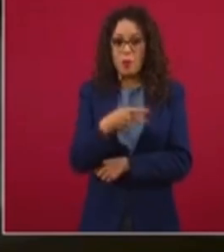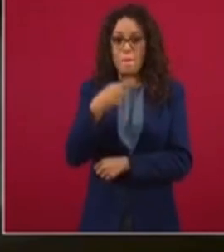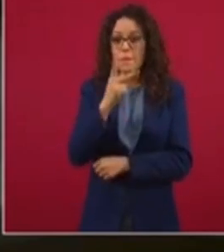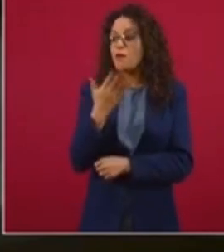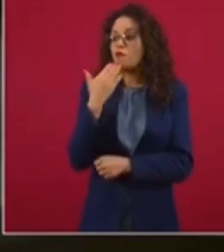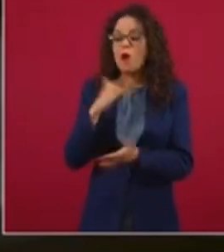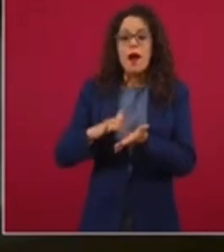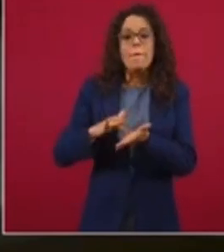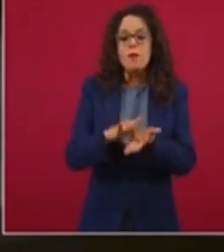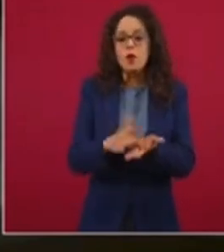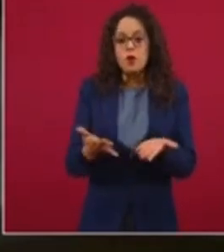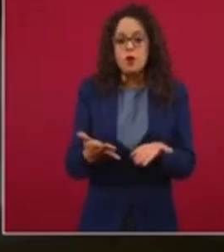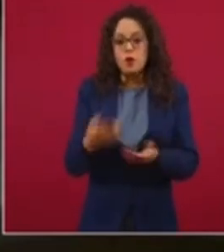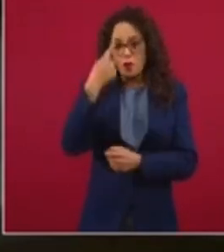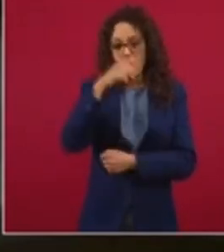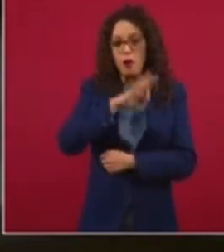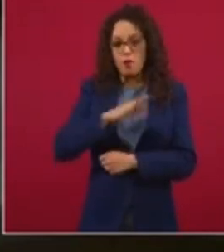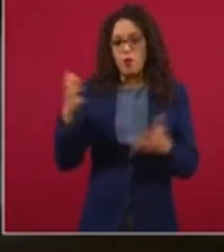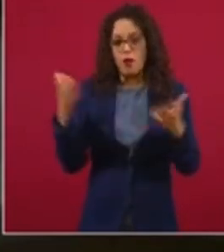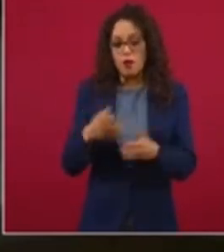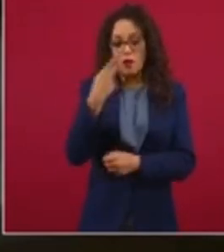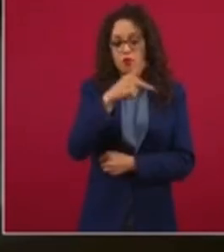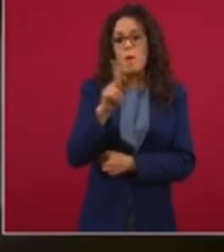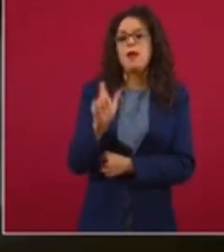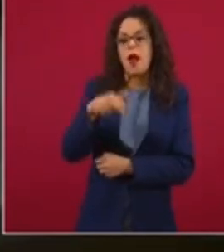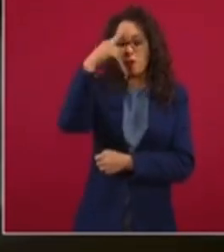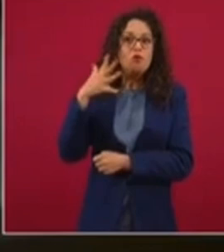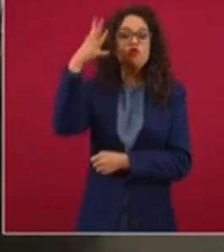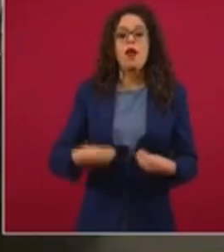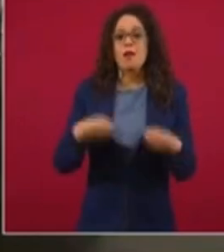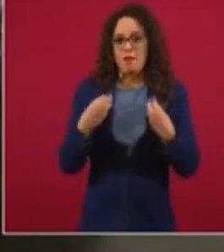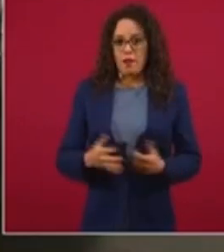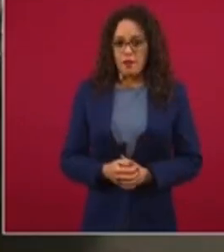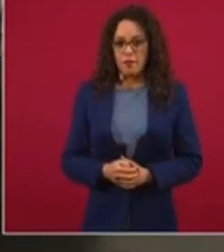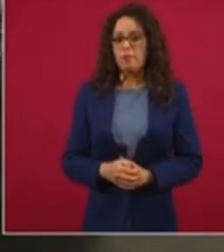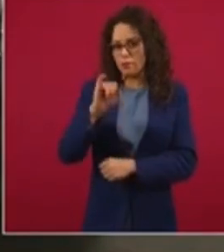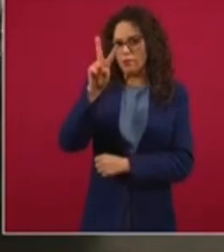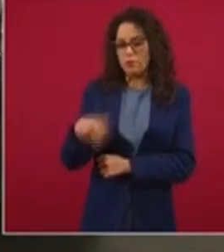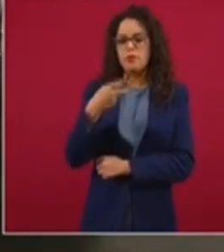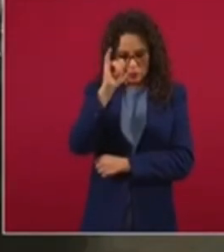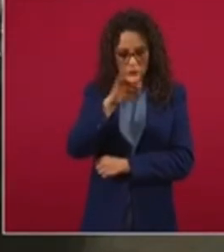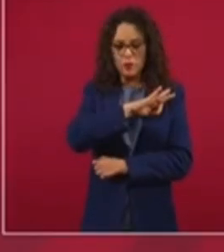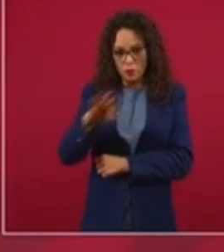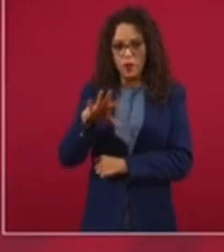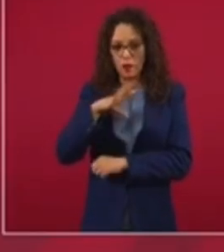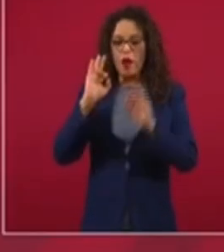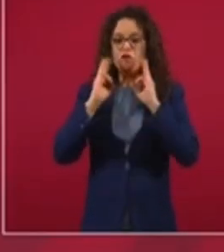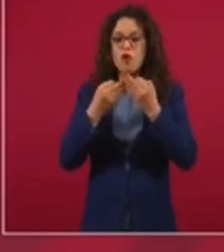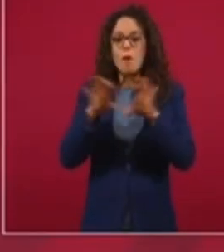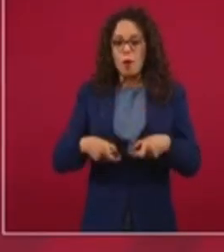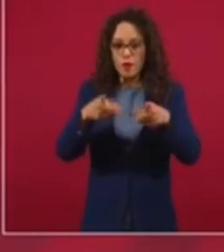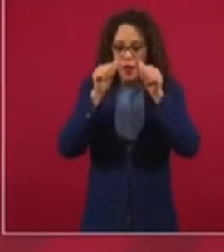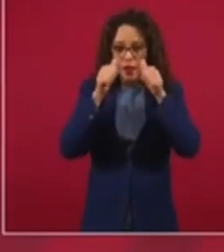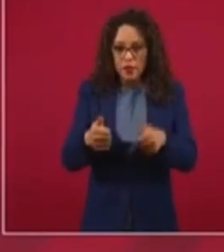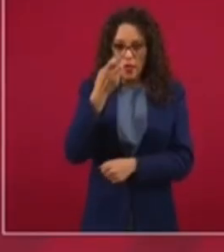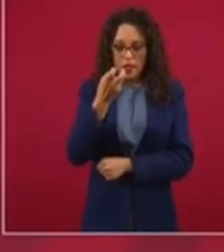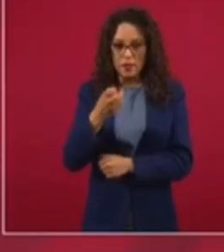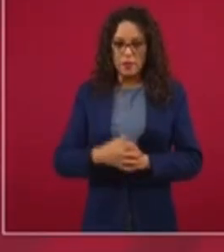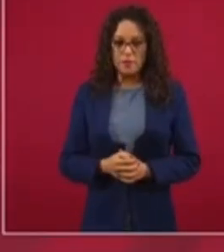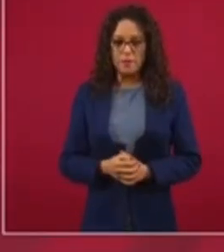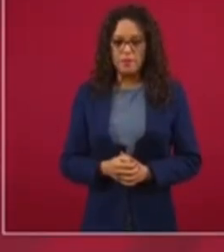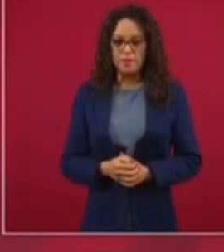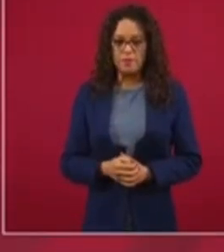acceso para llevar a cabo este plan de vida que tienen. Sí, pero sí hay forma de atender esta petición,